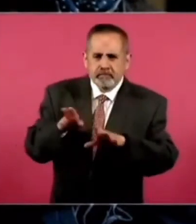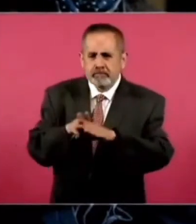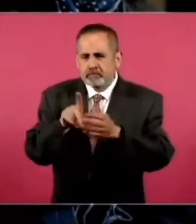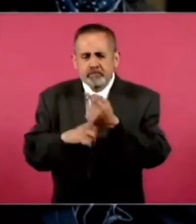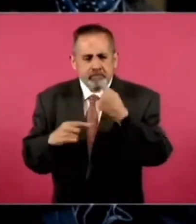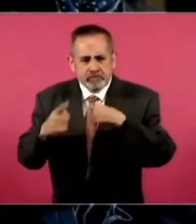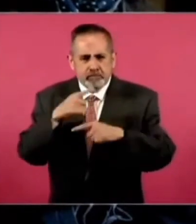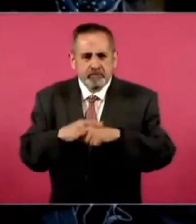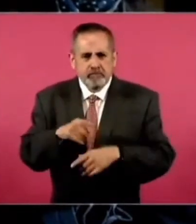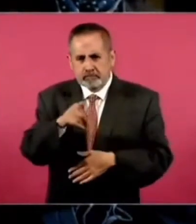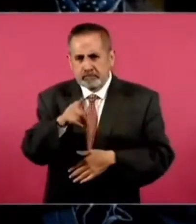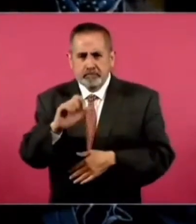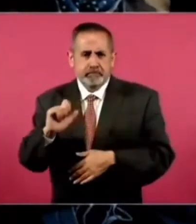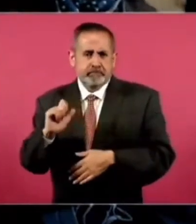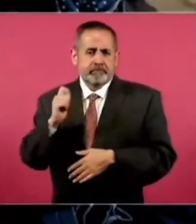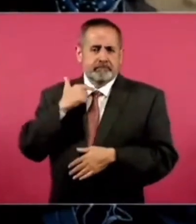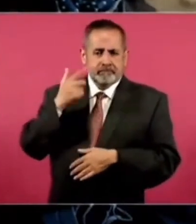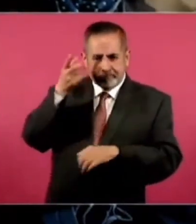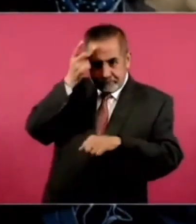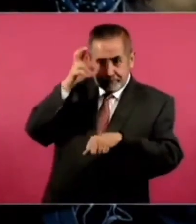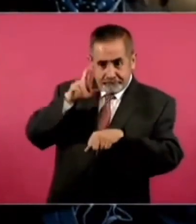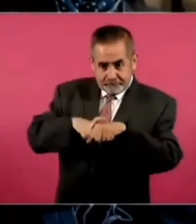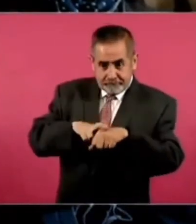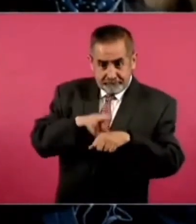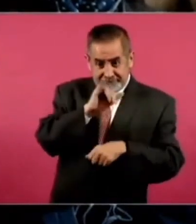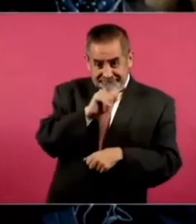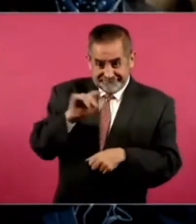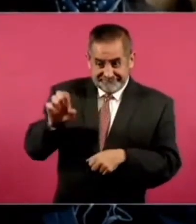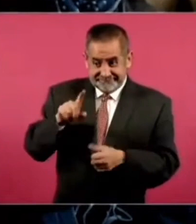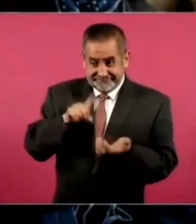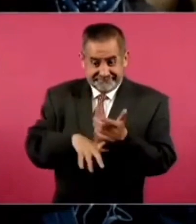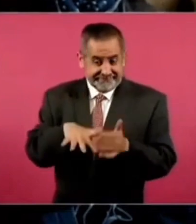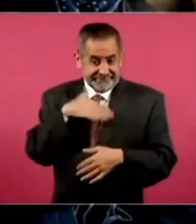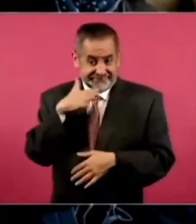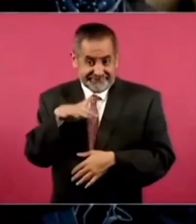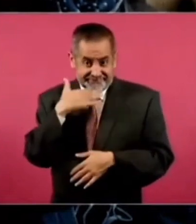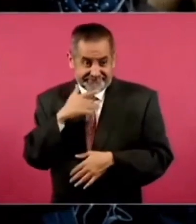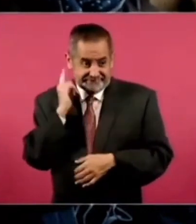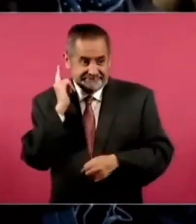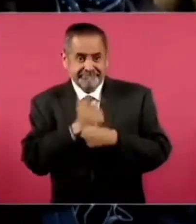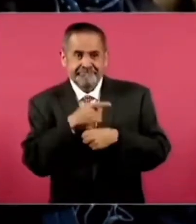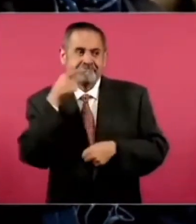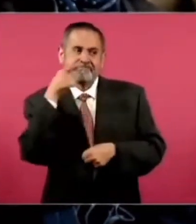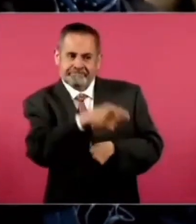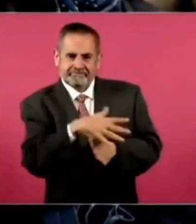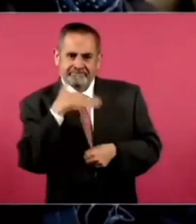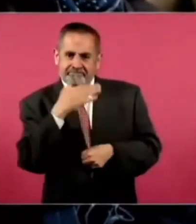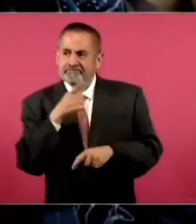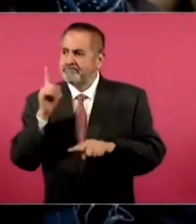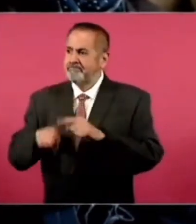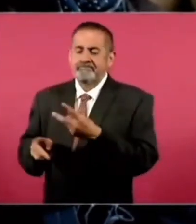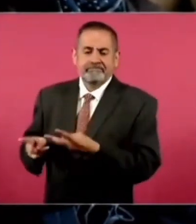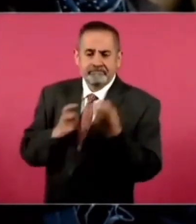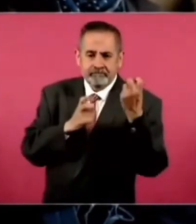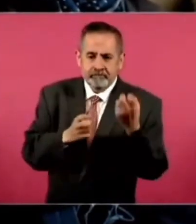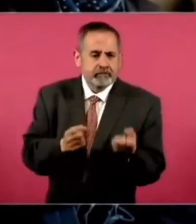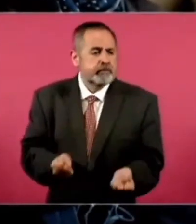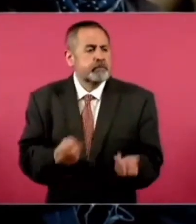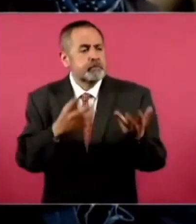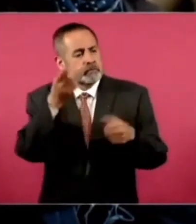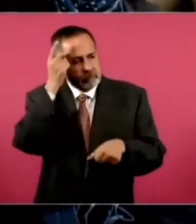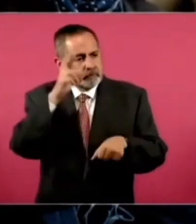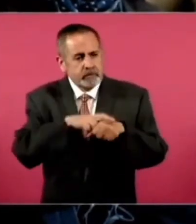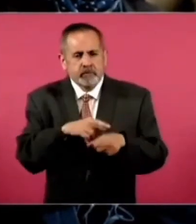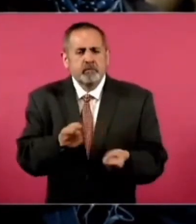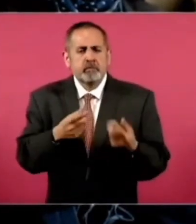si hay exdirectivos, más bien exdirectores del Issste involucrados en este fraude, finalmente se puede hablar fraude de la nación, ¿cuántos son y